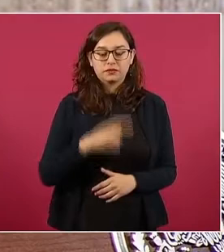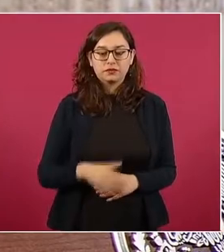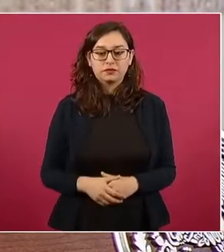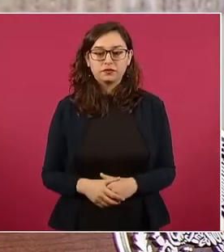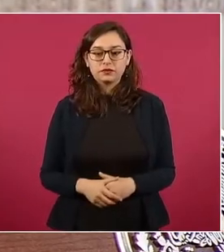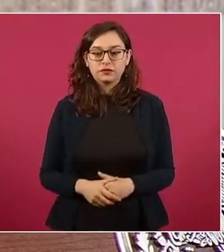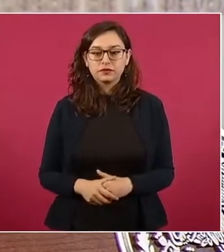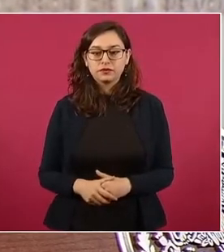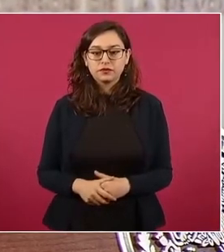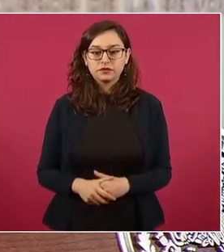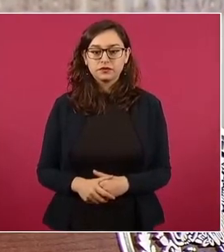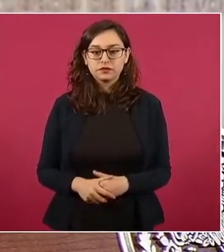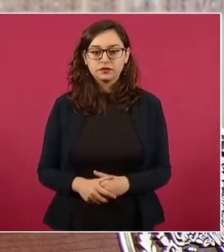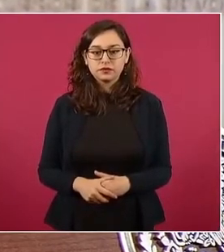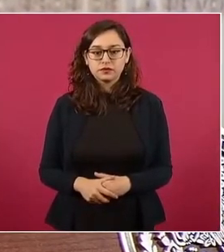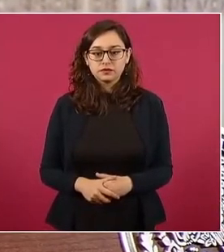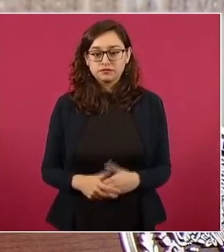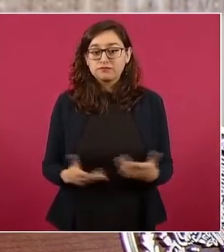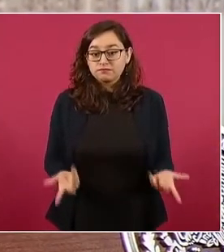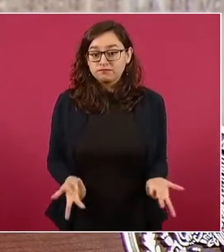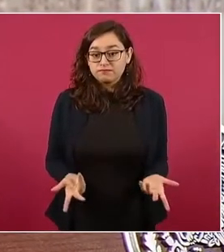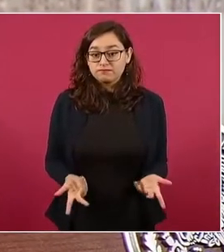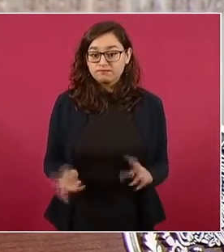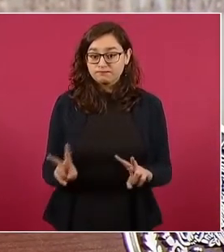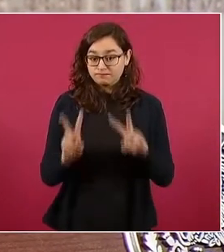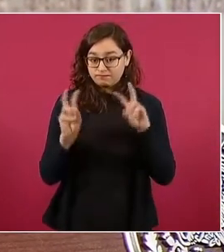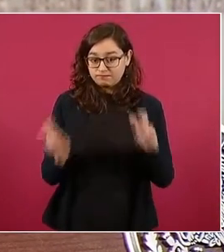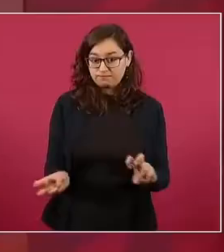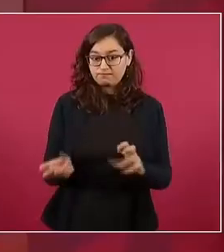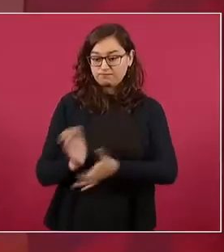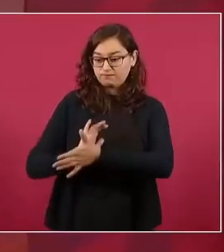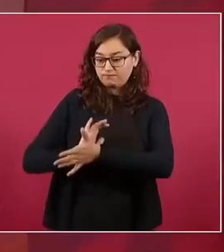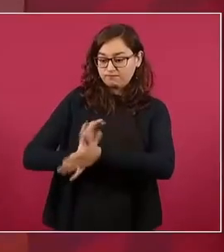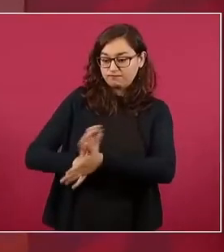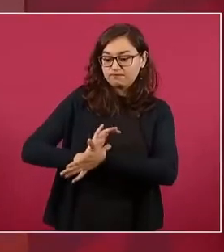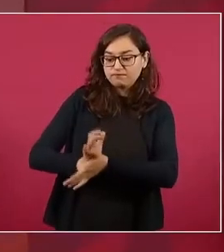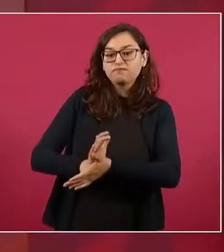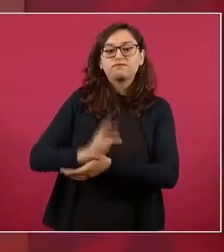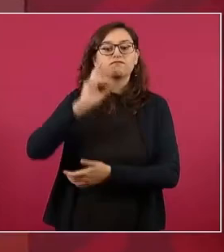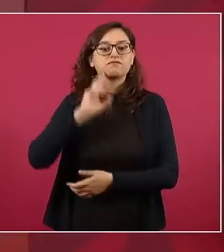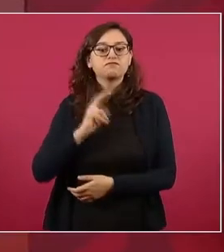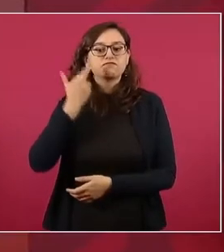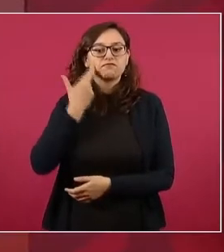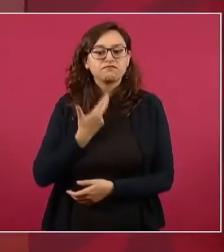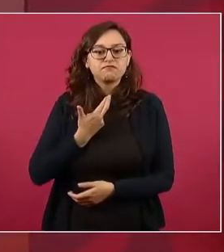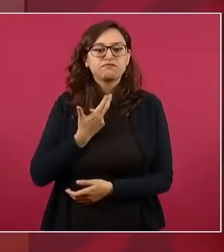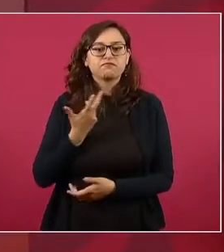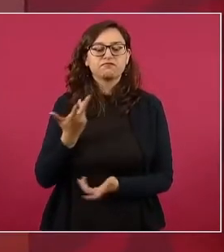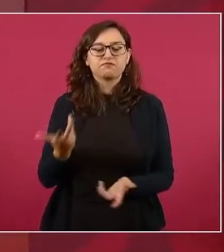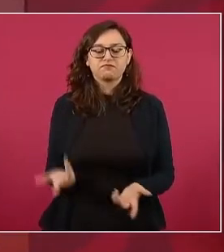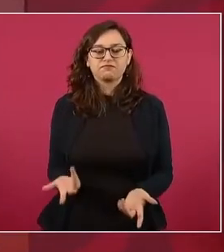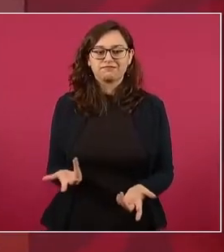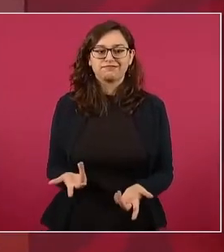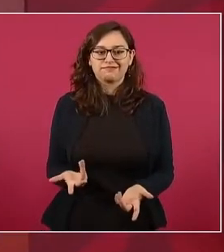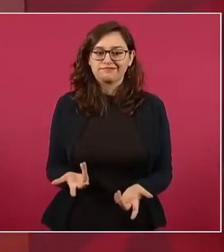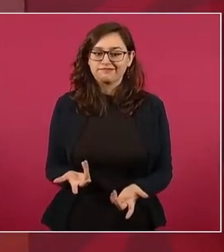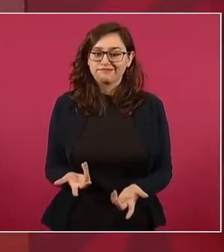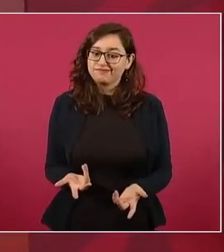y hablaba del racismo y del clasismo, tiene que ver con las convicciones,